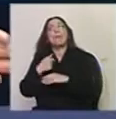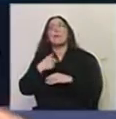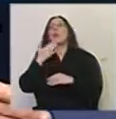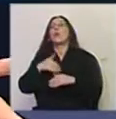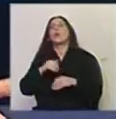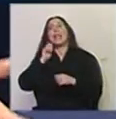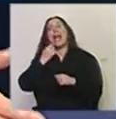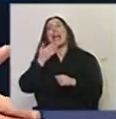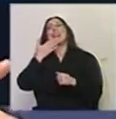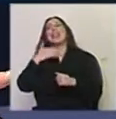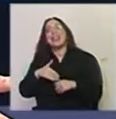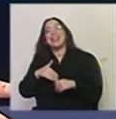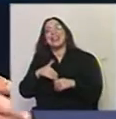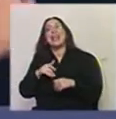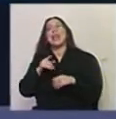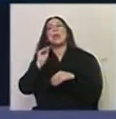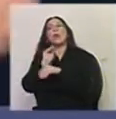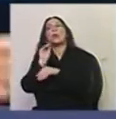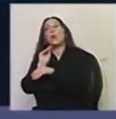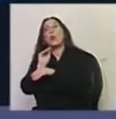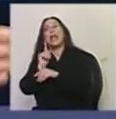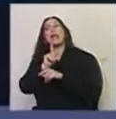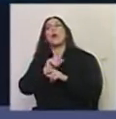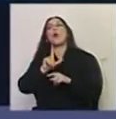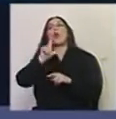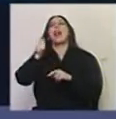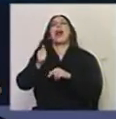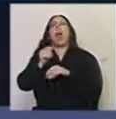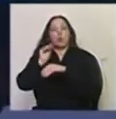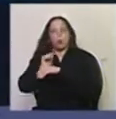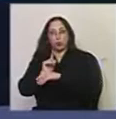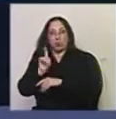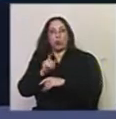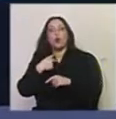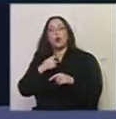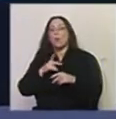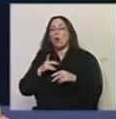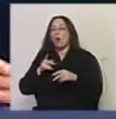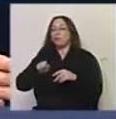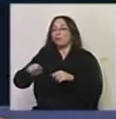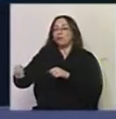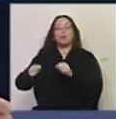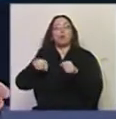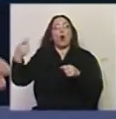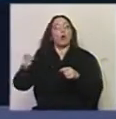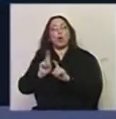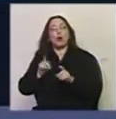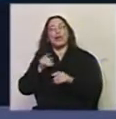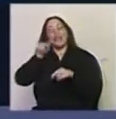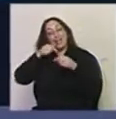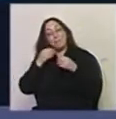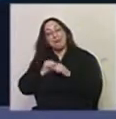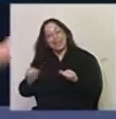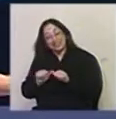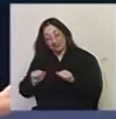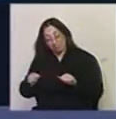las culturas y no la cultura, porque me parece un poco que estoy censurando a otras. Entonces, entender que para ser